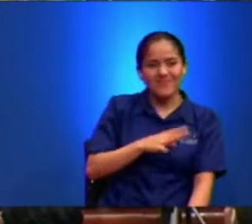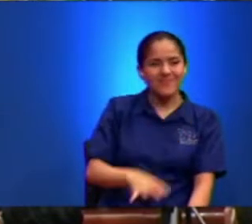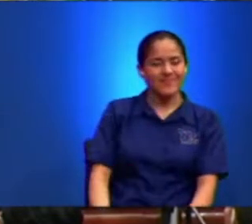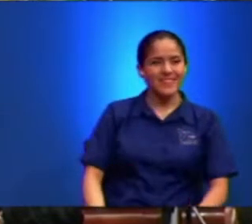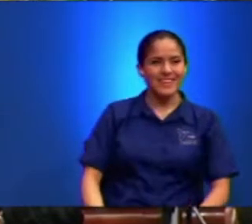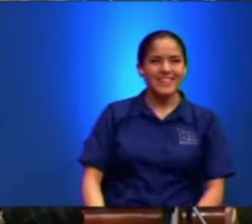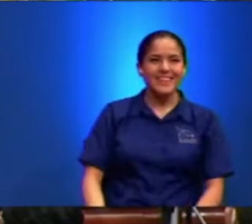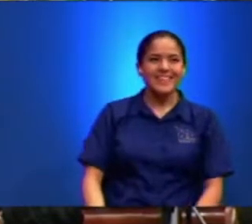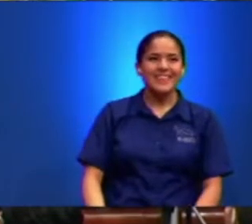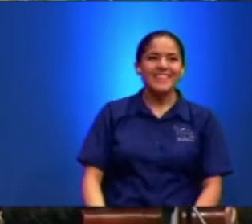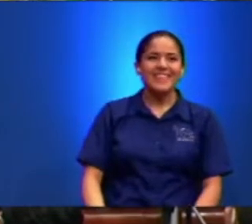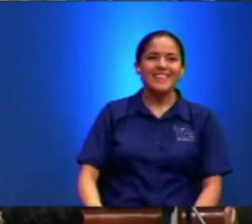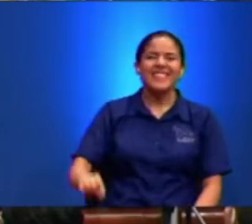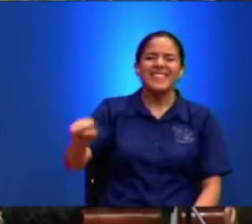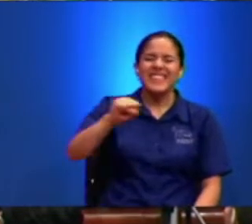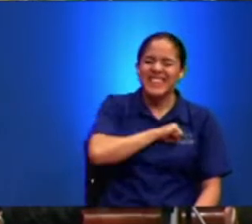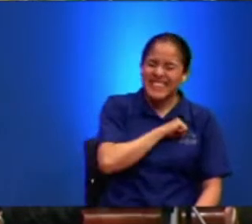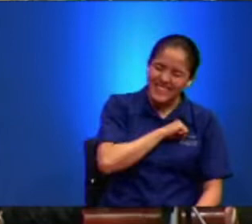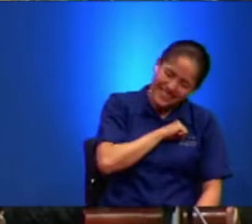Pura La Dolorosa